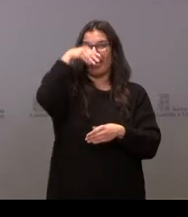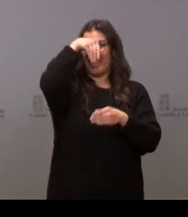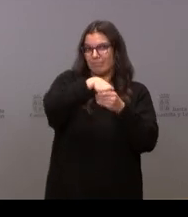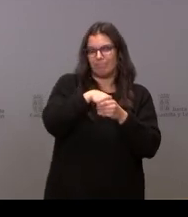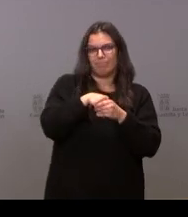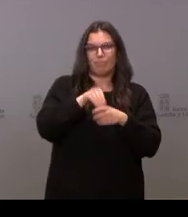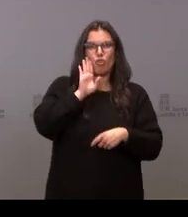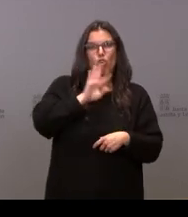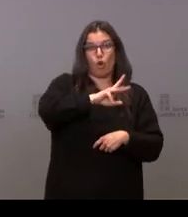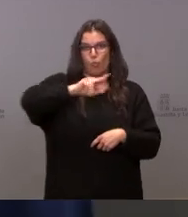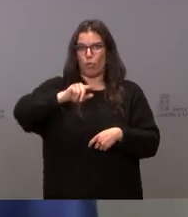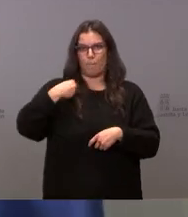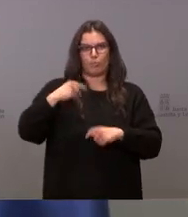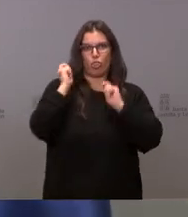mandato